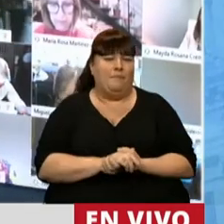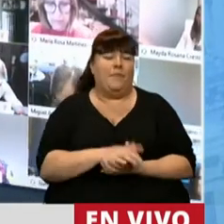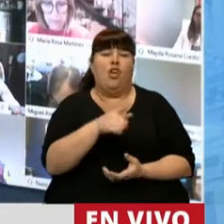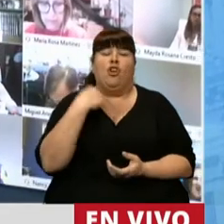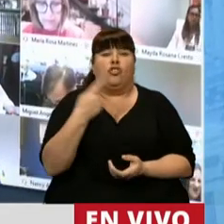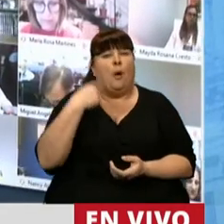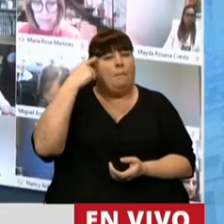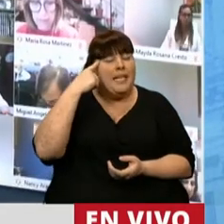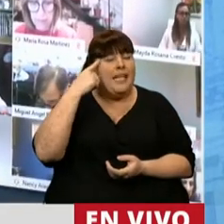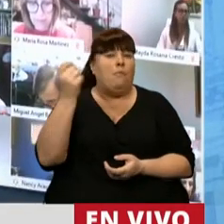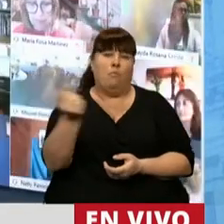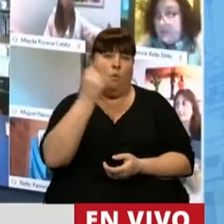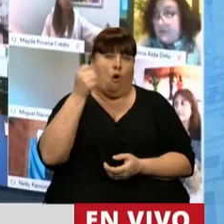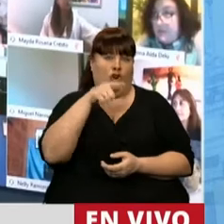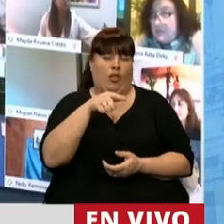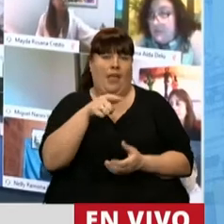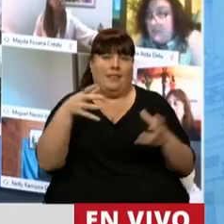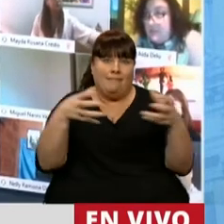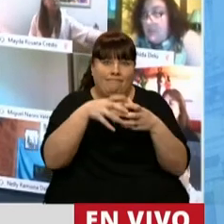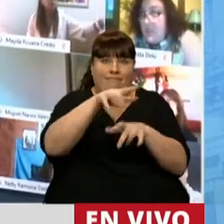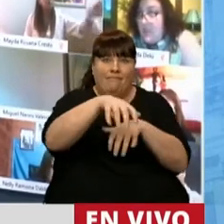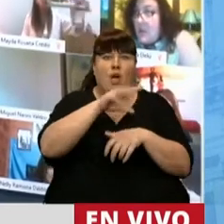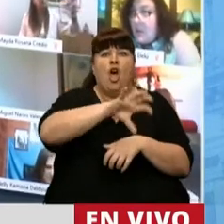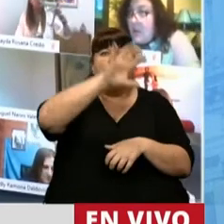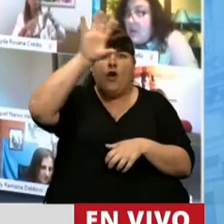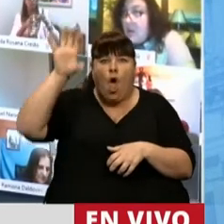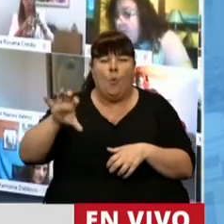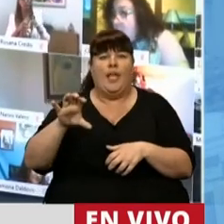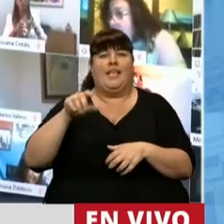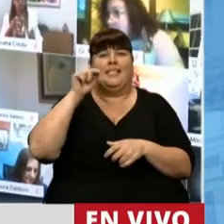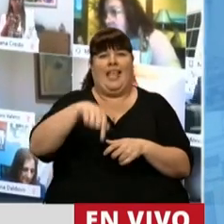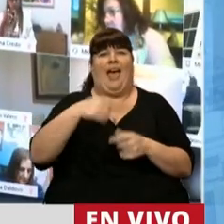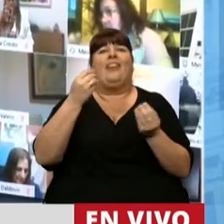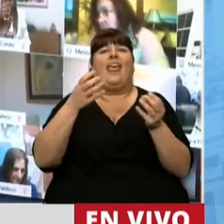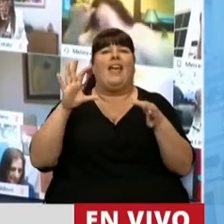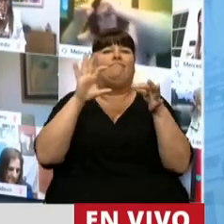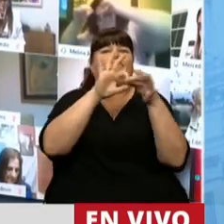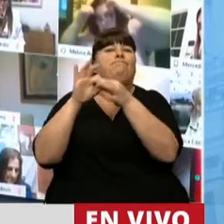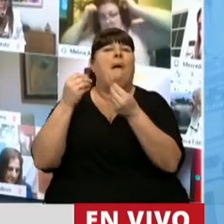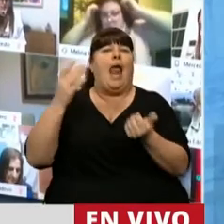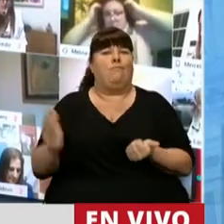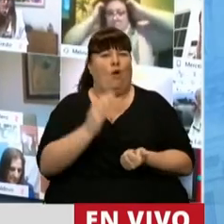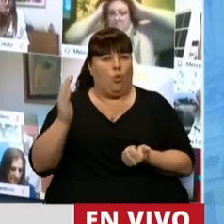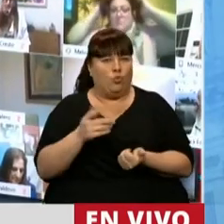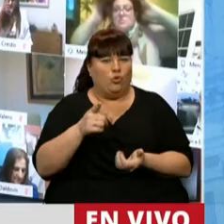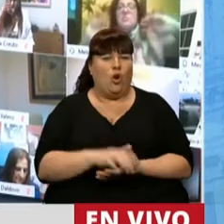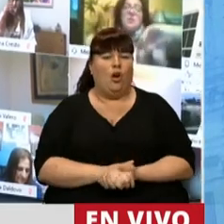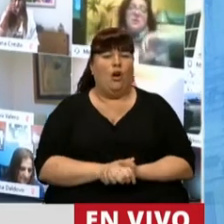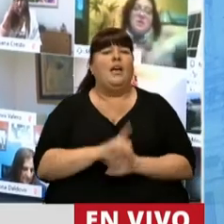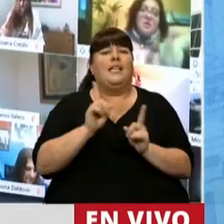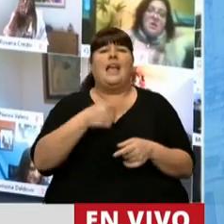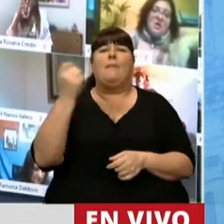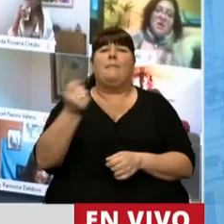nosotros consideramos un sector muy importante, que muchísimas provincias están integradas en esta cadena productiva. y teniendo en cuenta la